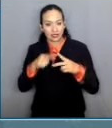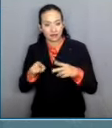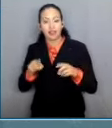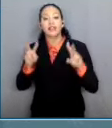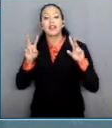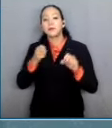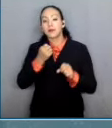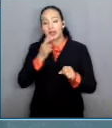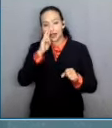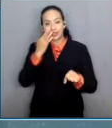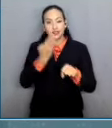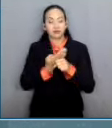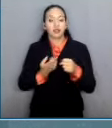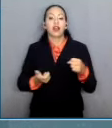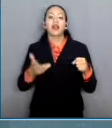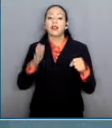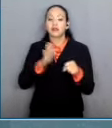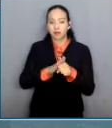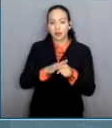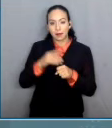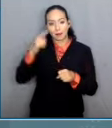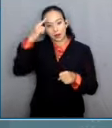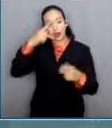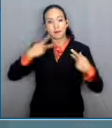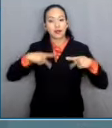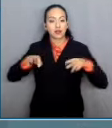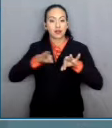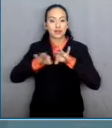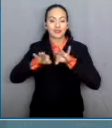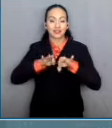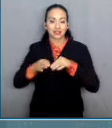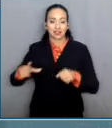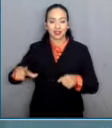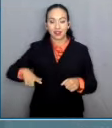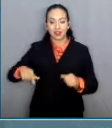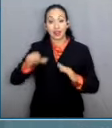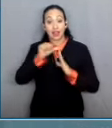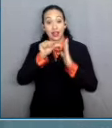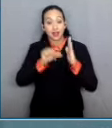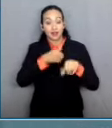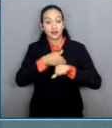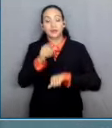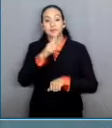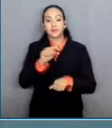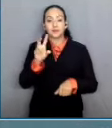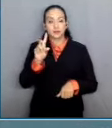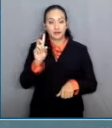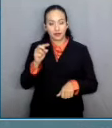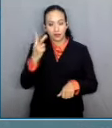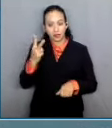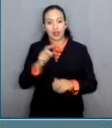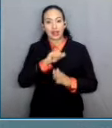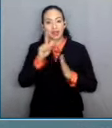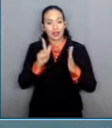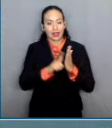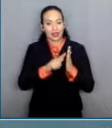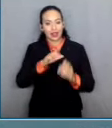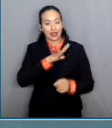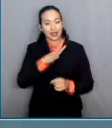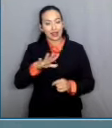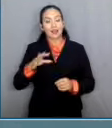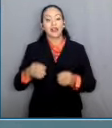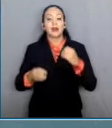de servidores públicos de conformidad con el artículo 132 del Acuerdo General del Pleno del Consejo de la Judicatura Federal,